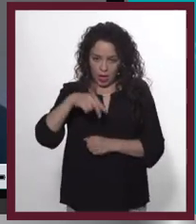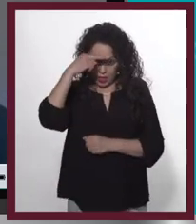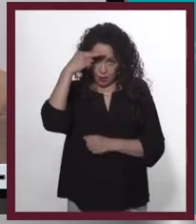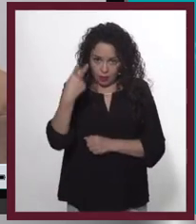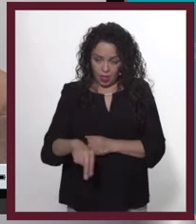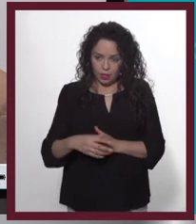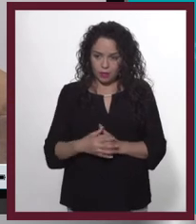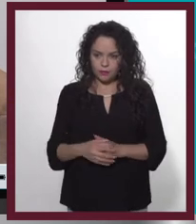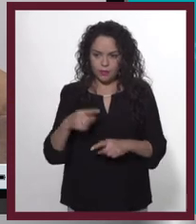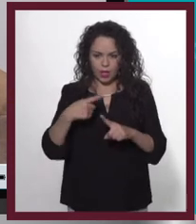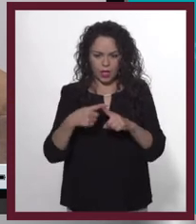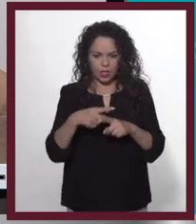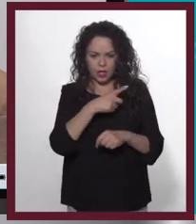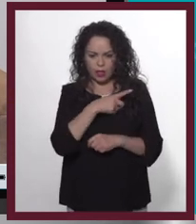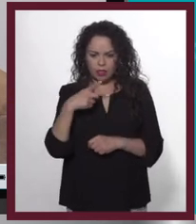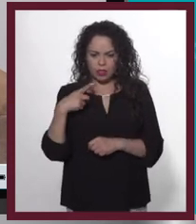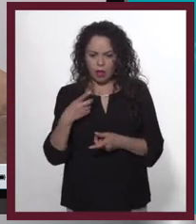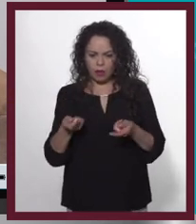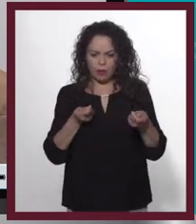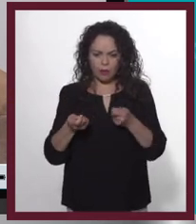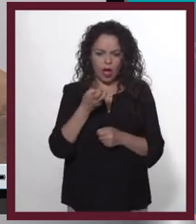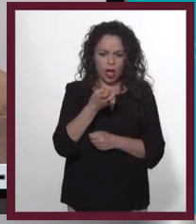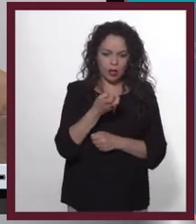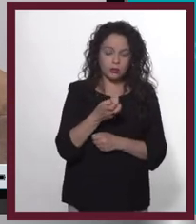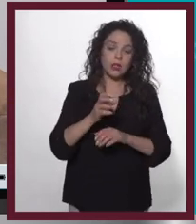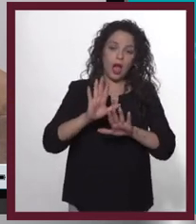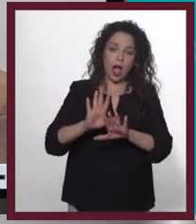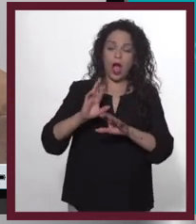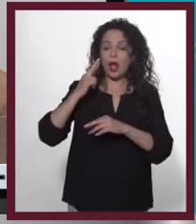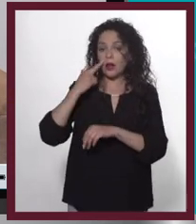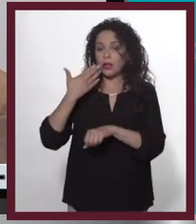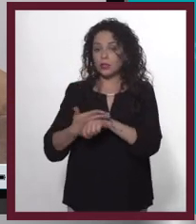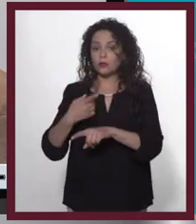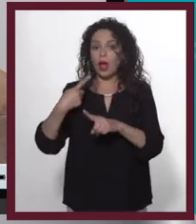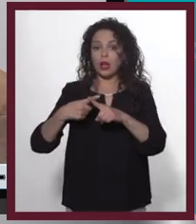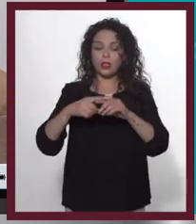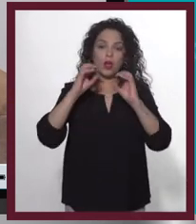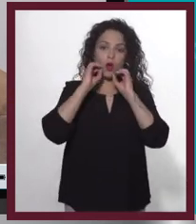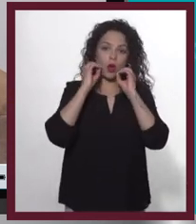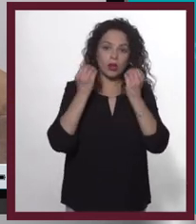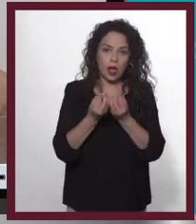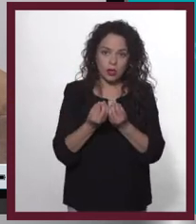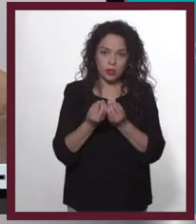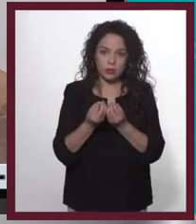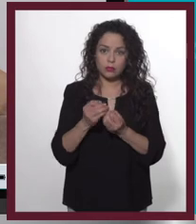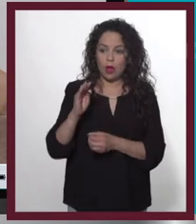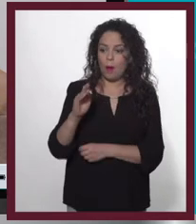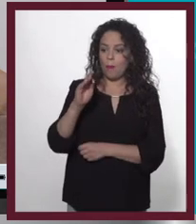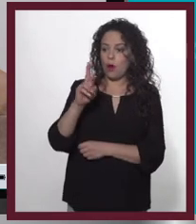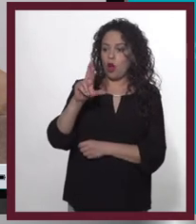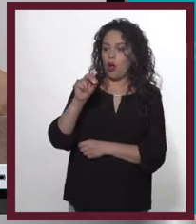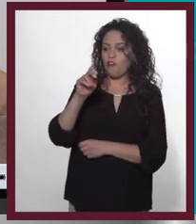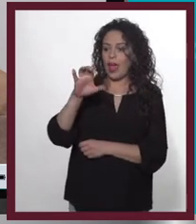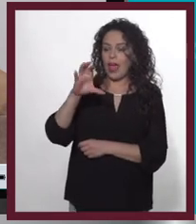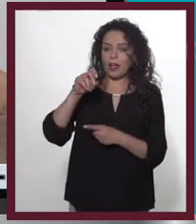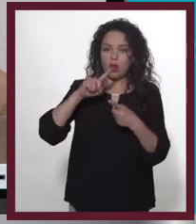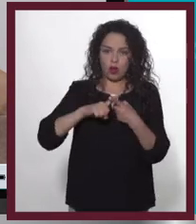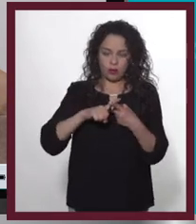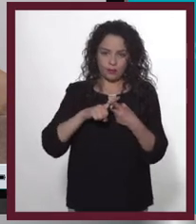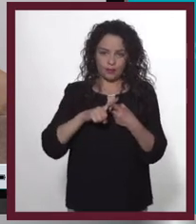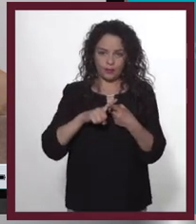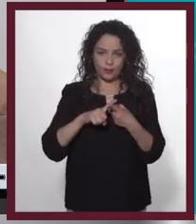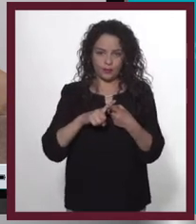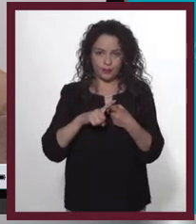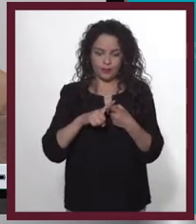¿Quién debería acotar lo que dice un anuncio de publicidad? Bueno, los organismos responsables son principalmente la Profeco, que es la